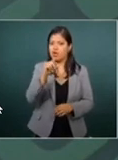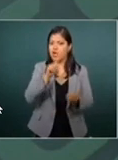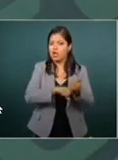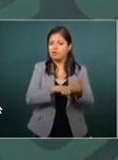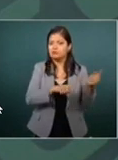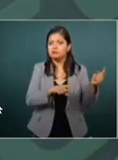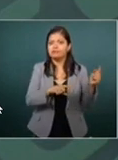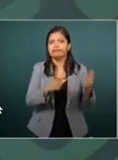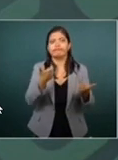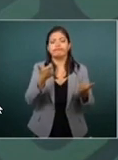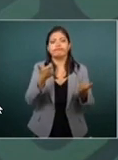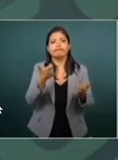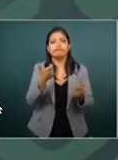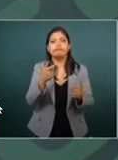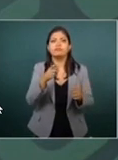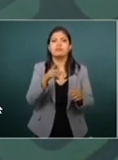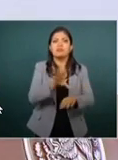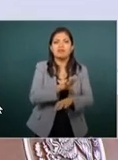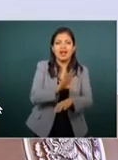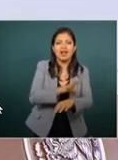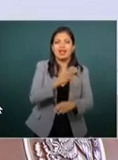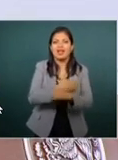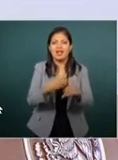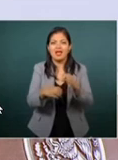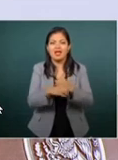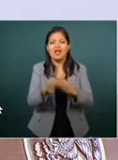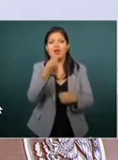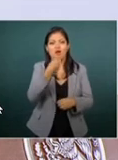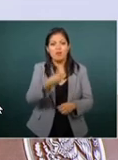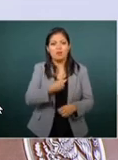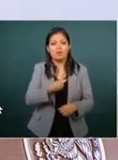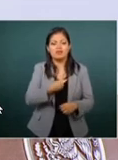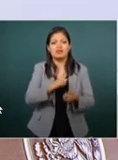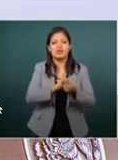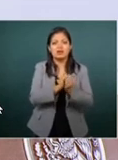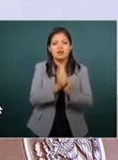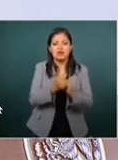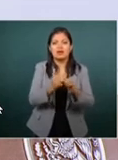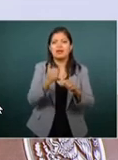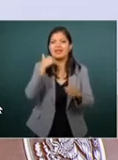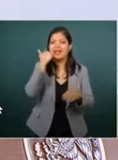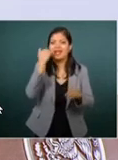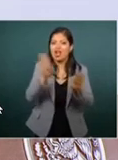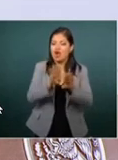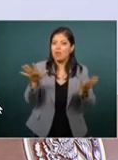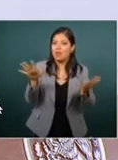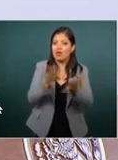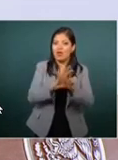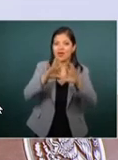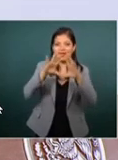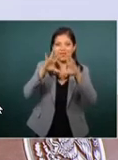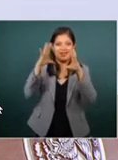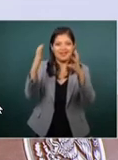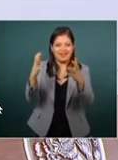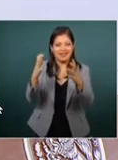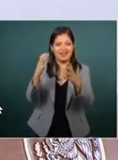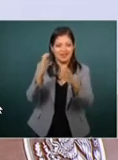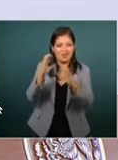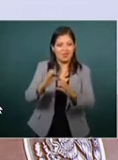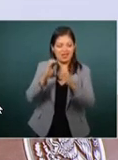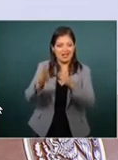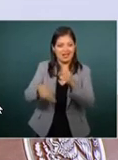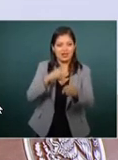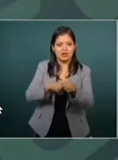dice. Otros optan por decir que es inteligente y no quiere trabarse y quiere dar un gran discurso.